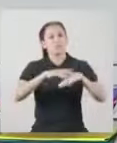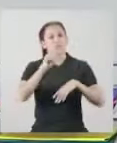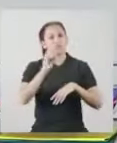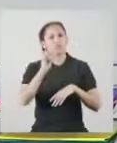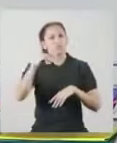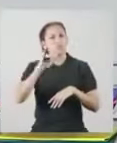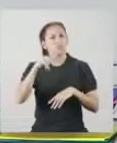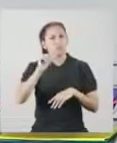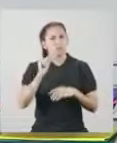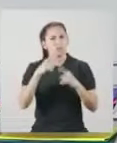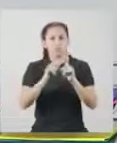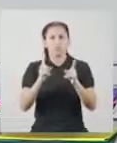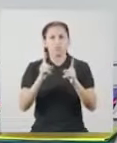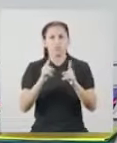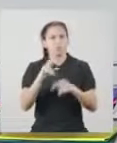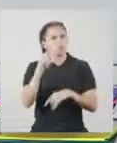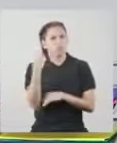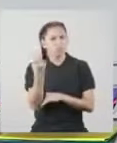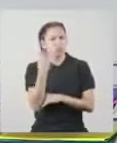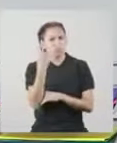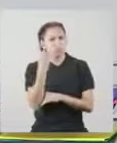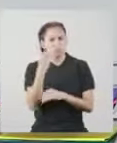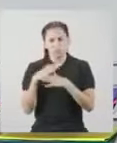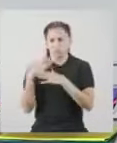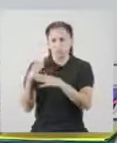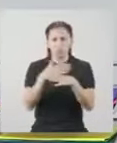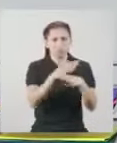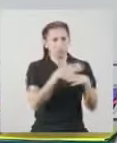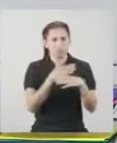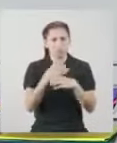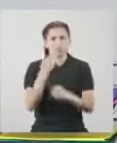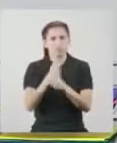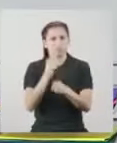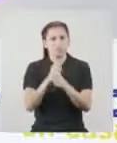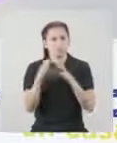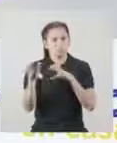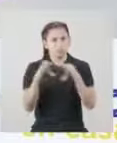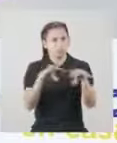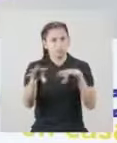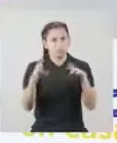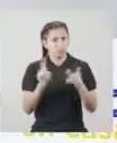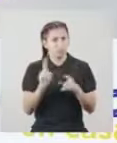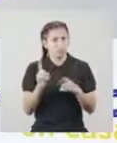Oye Romina Pero no se trata solamente de repartir el trabajo equitativamente, ¿no?